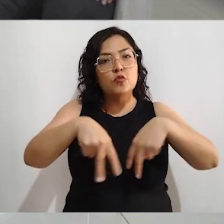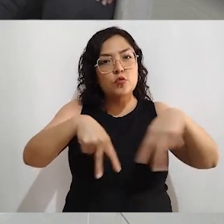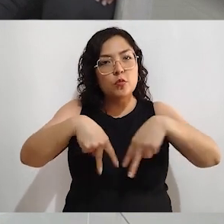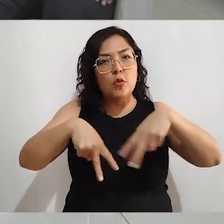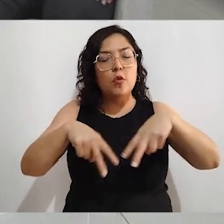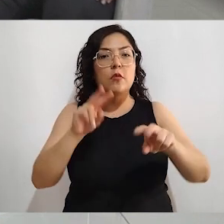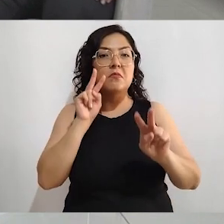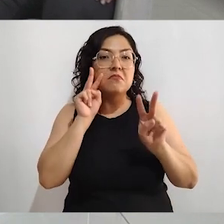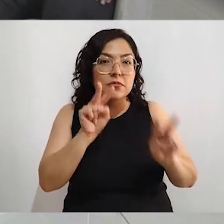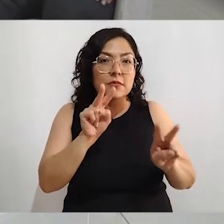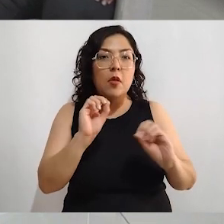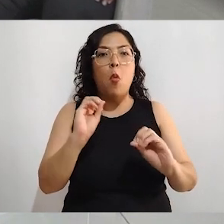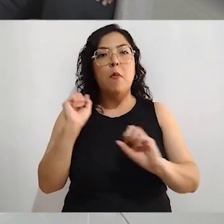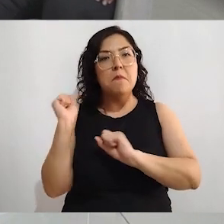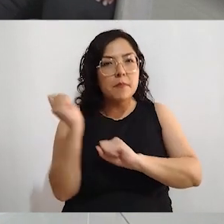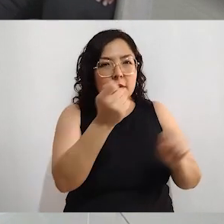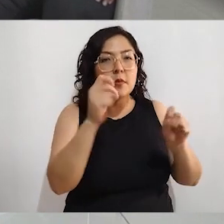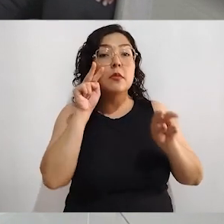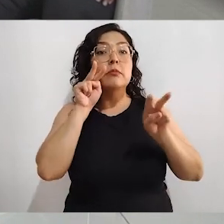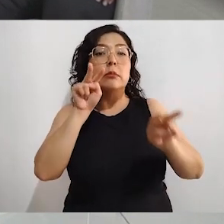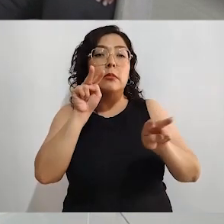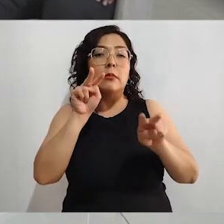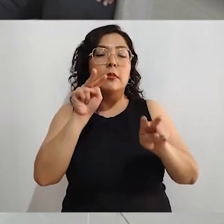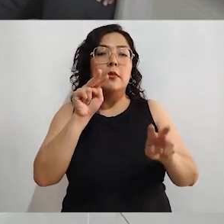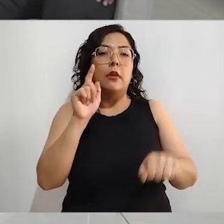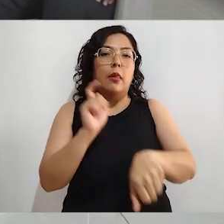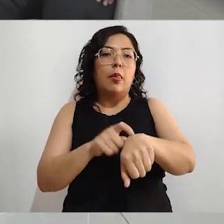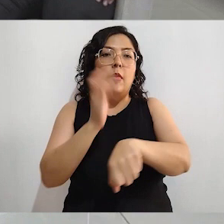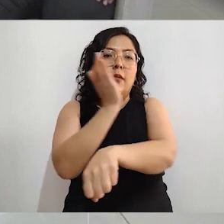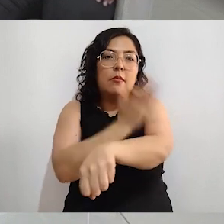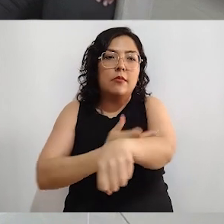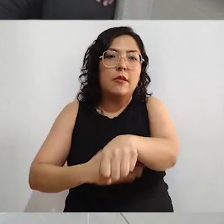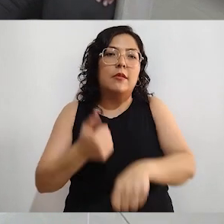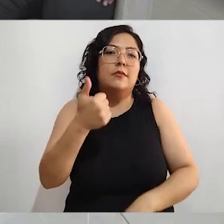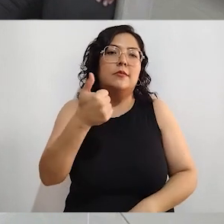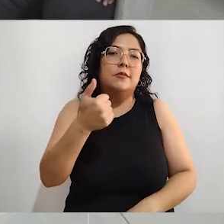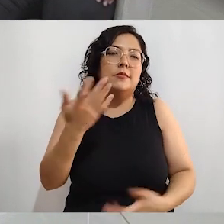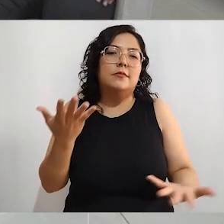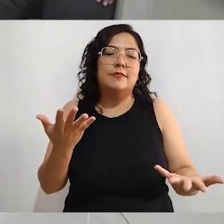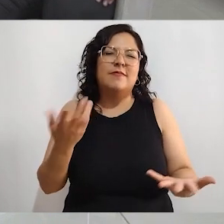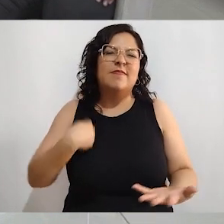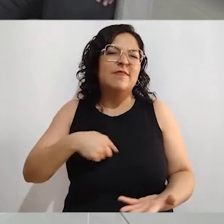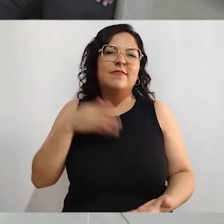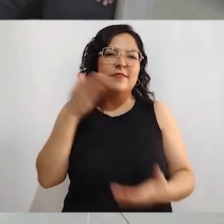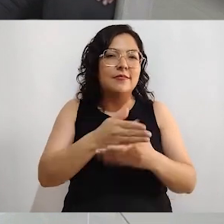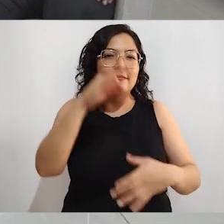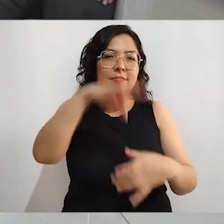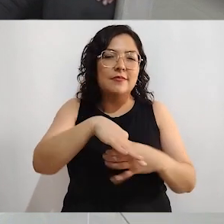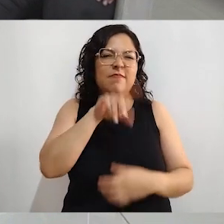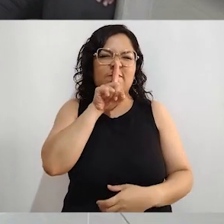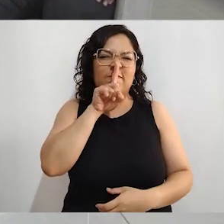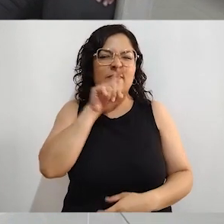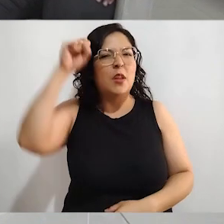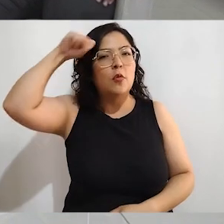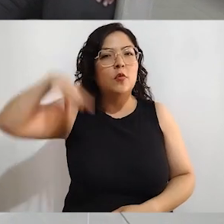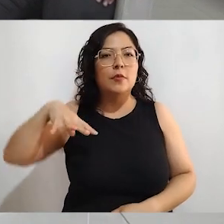acordamos entre el fútbol, el béisbol, ya casi nos dan las 6 de la tarde y ya nos da pereza ir. Dejemos de ese lado y